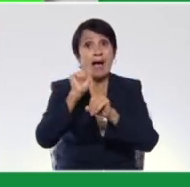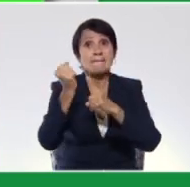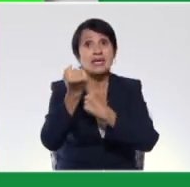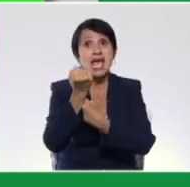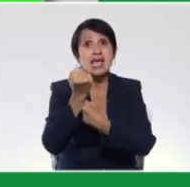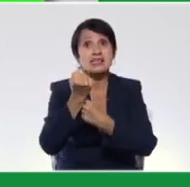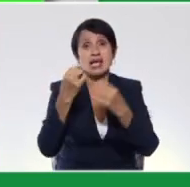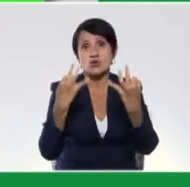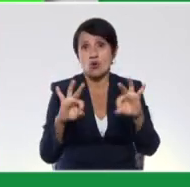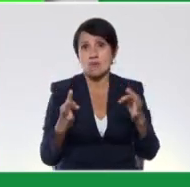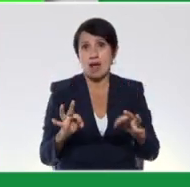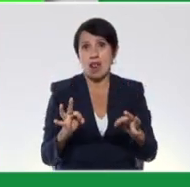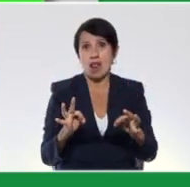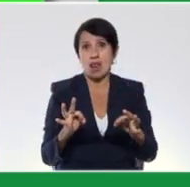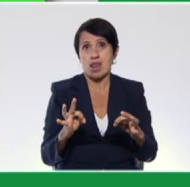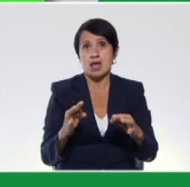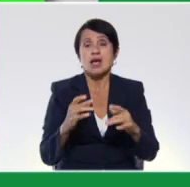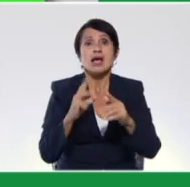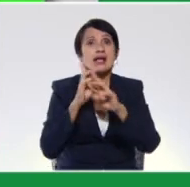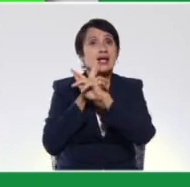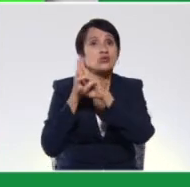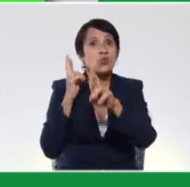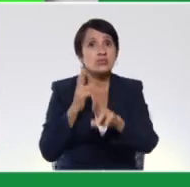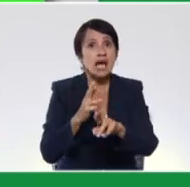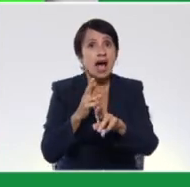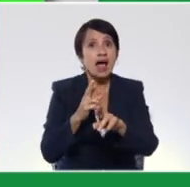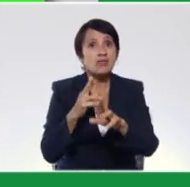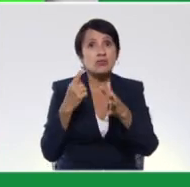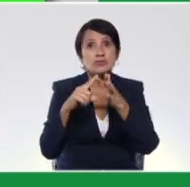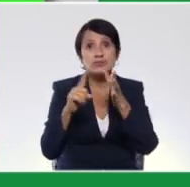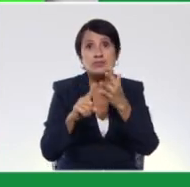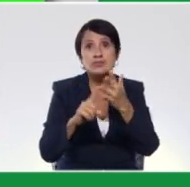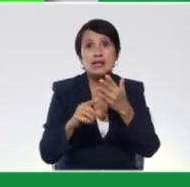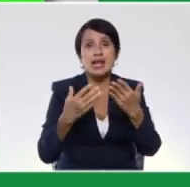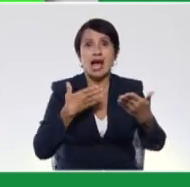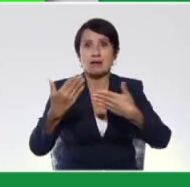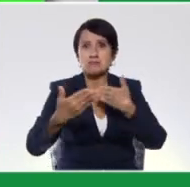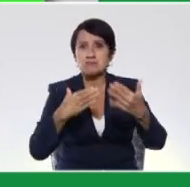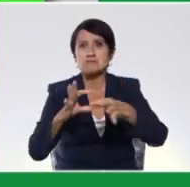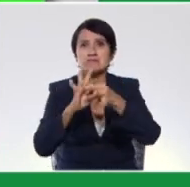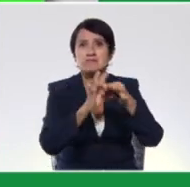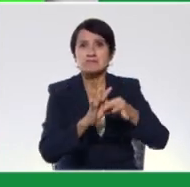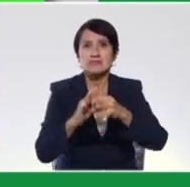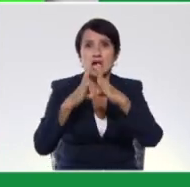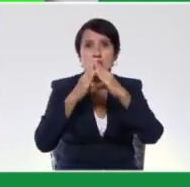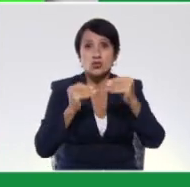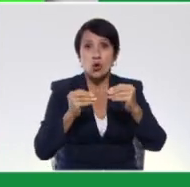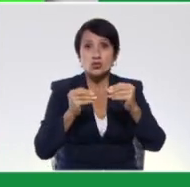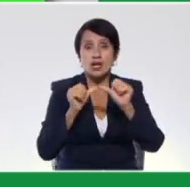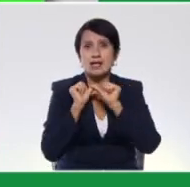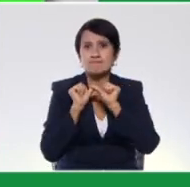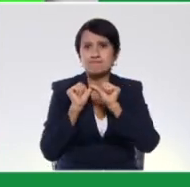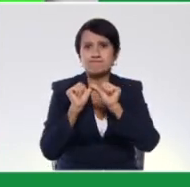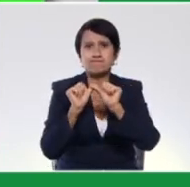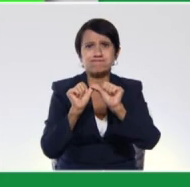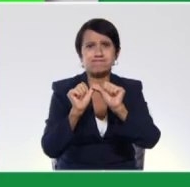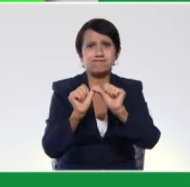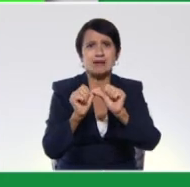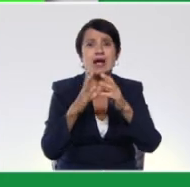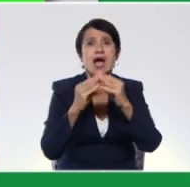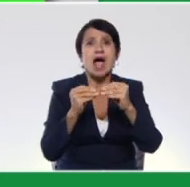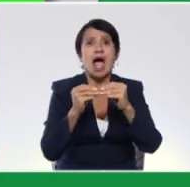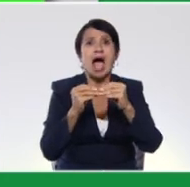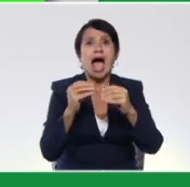cotidiano. Y como resultado de ello, la armonía en la constante perseverancia de